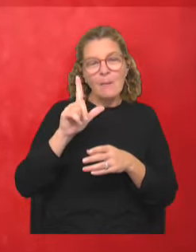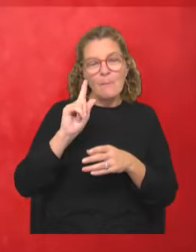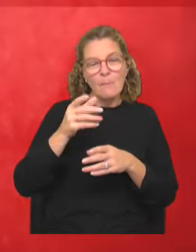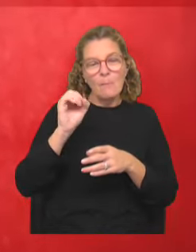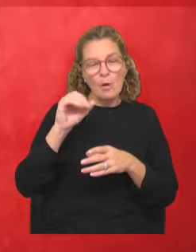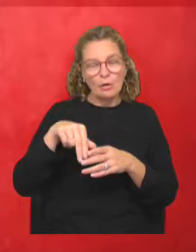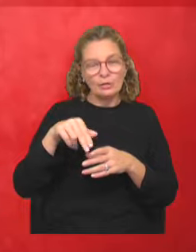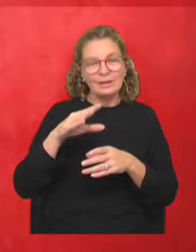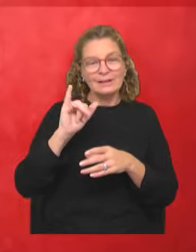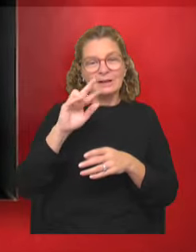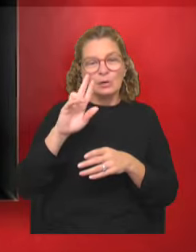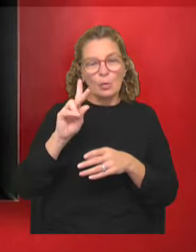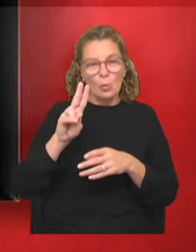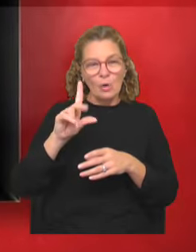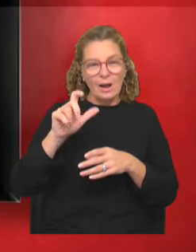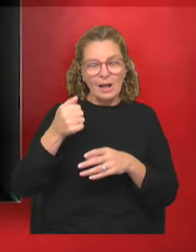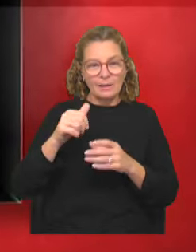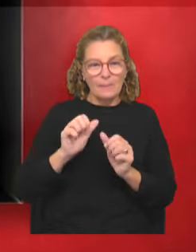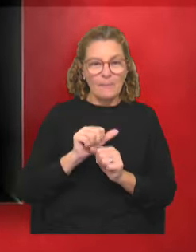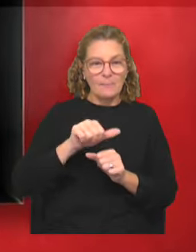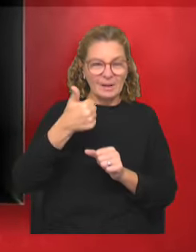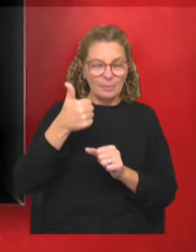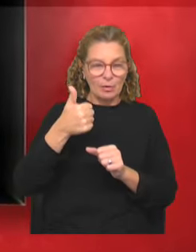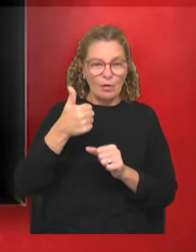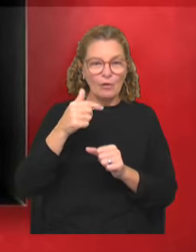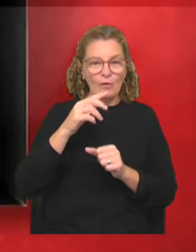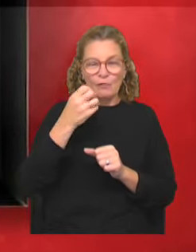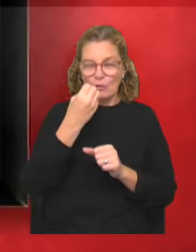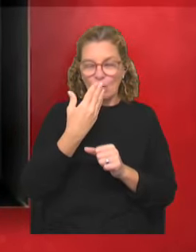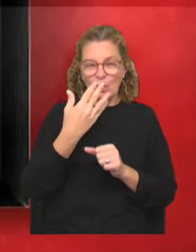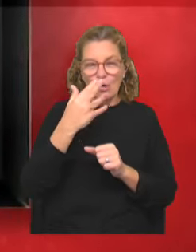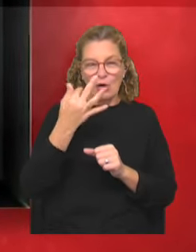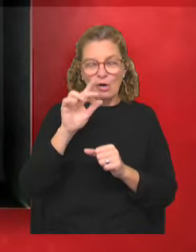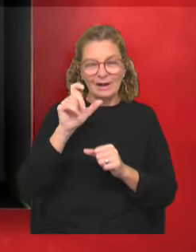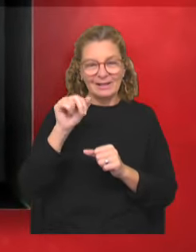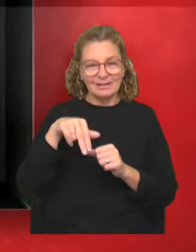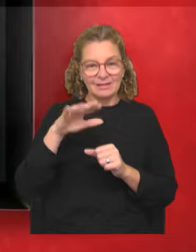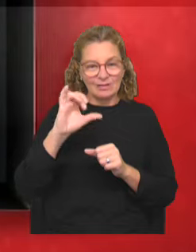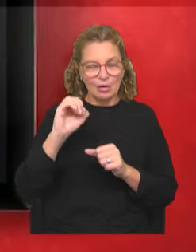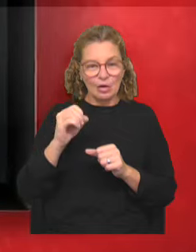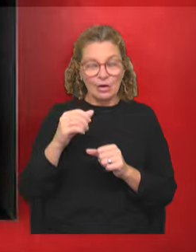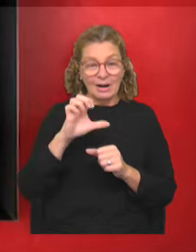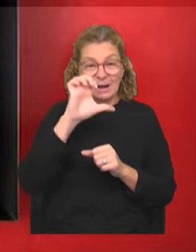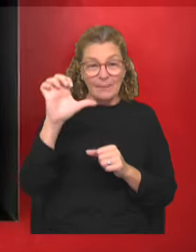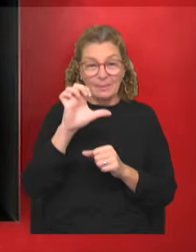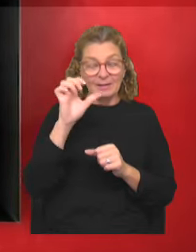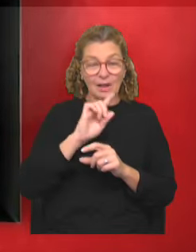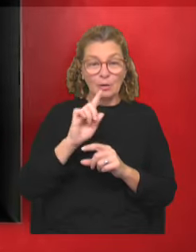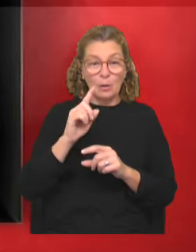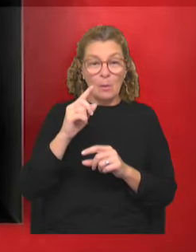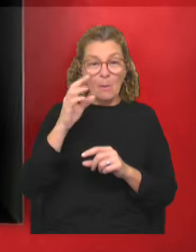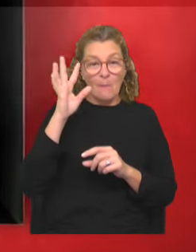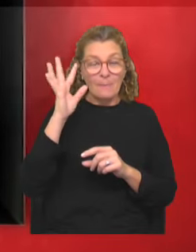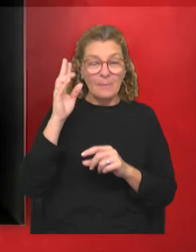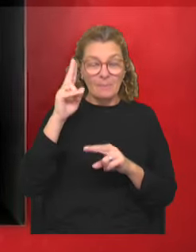1981 recibió el premio Florencio en la categoría Mejor Actor por su actuación en La Empresa, no perdona, un momento de